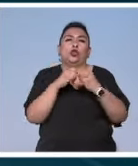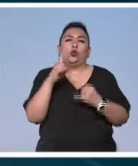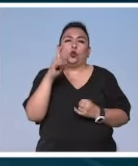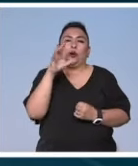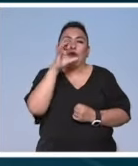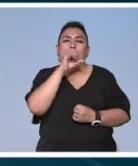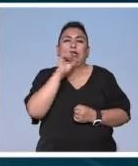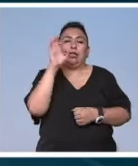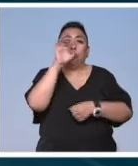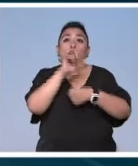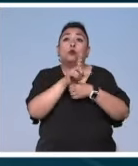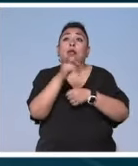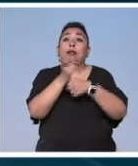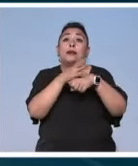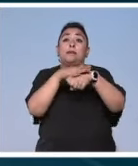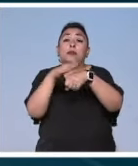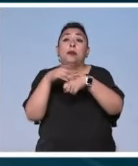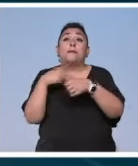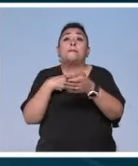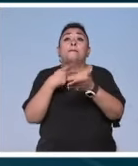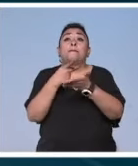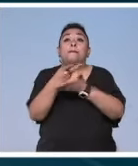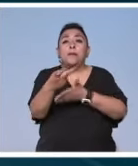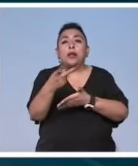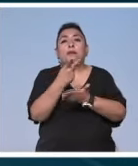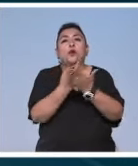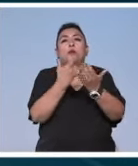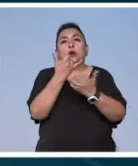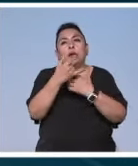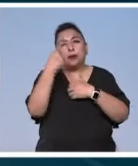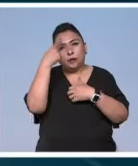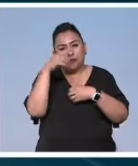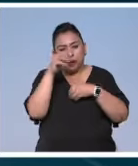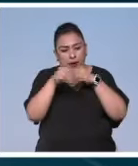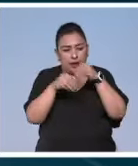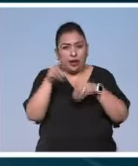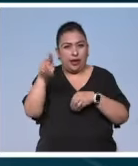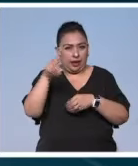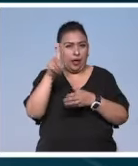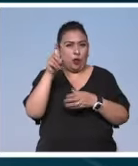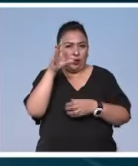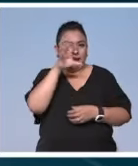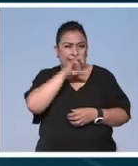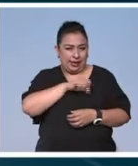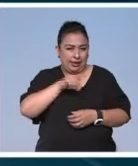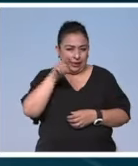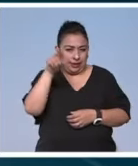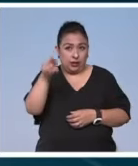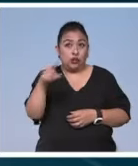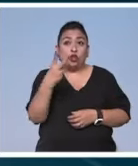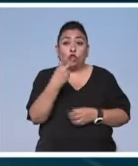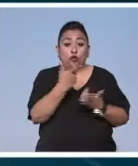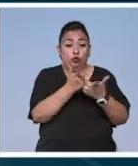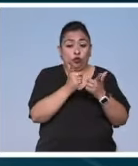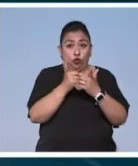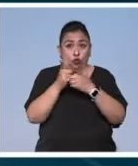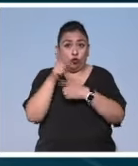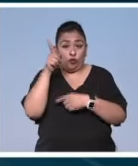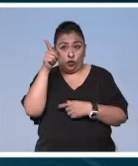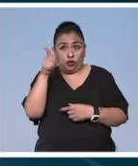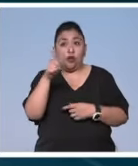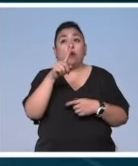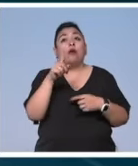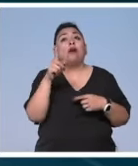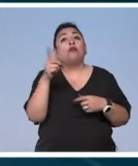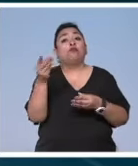sacaron una convocatoria de premio a proyectos para la producción escénica en Aguascalientes entonces dos agrupaciones en Aguascalientes